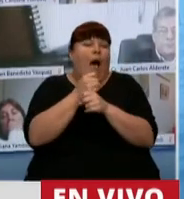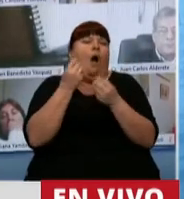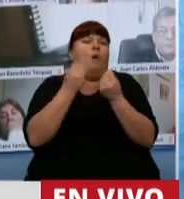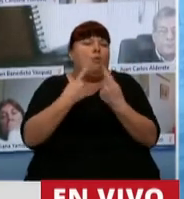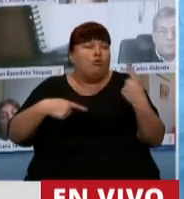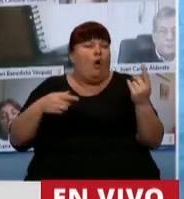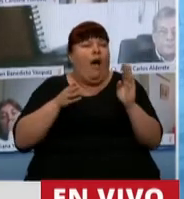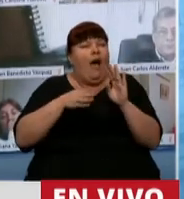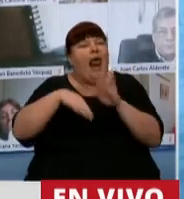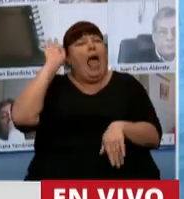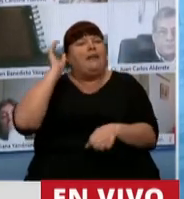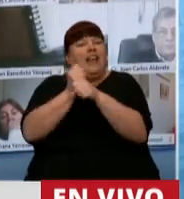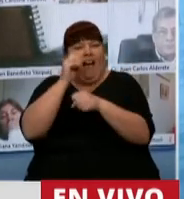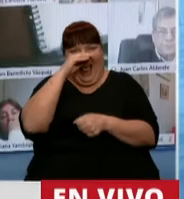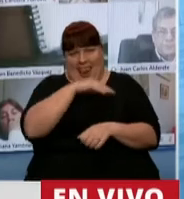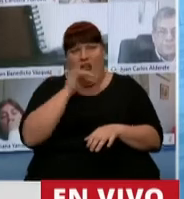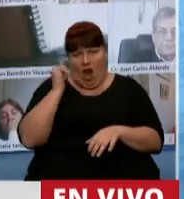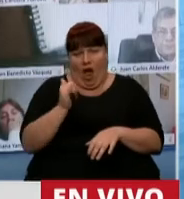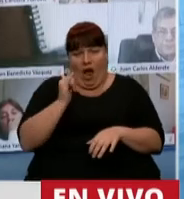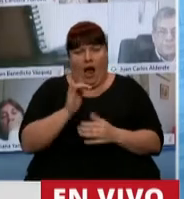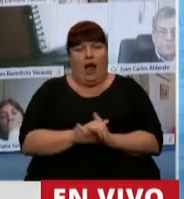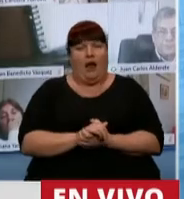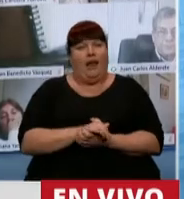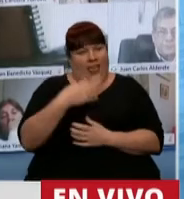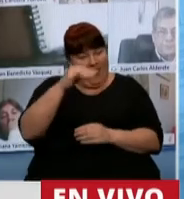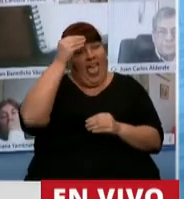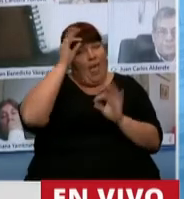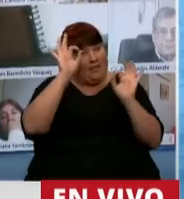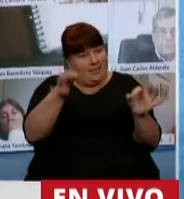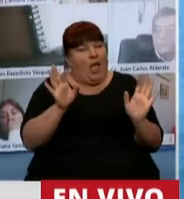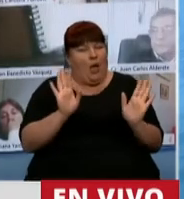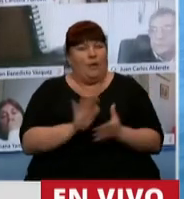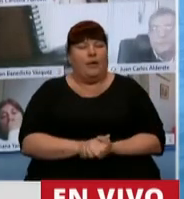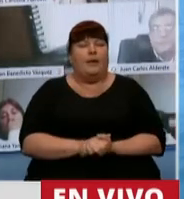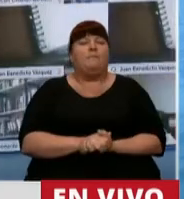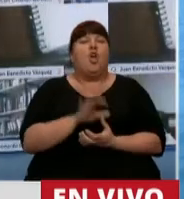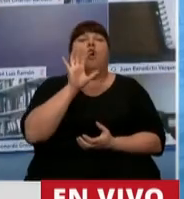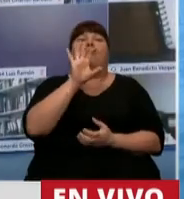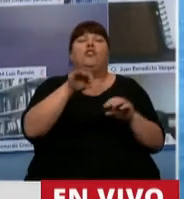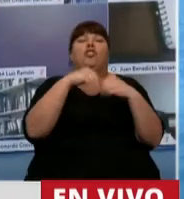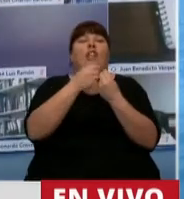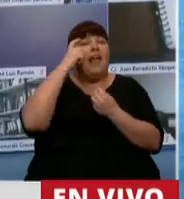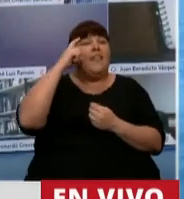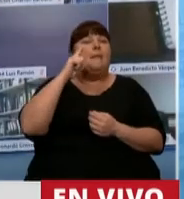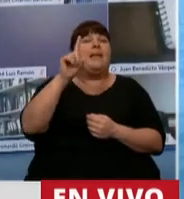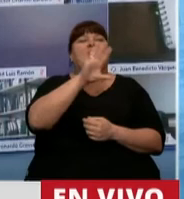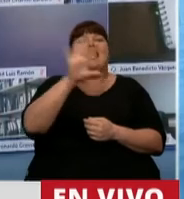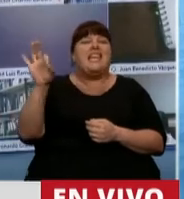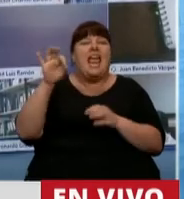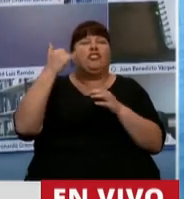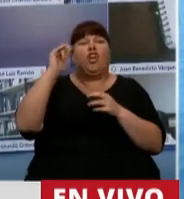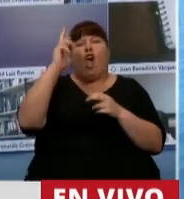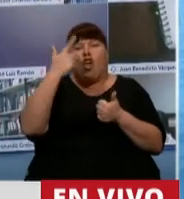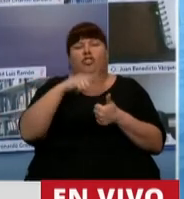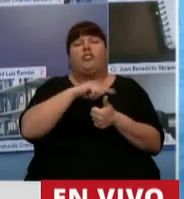tiene gran parte de trabajo no registrado, así que esto hay que tenerlo en cuenta también. La provincia suma 10.500 plazas